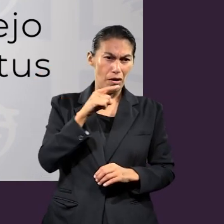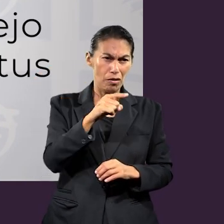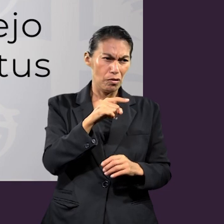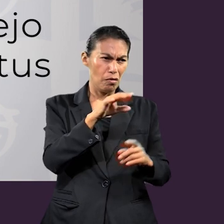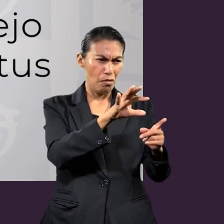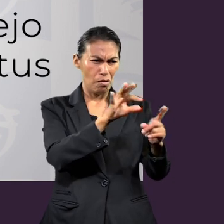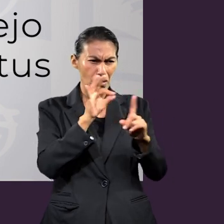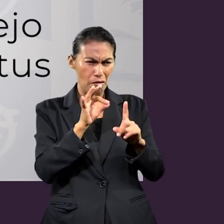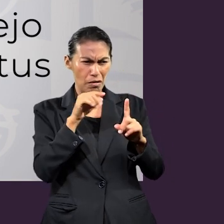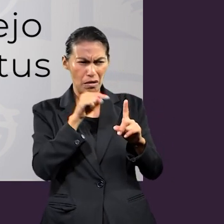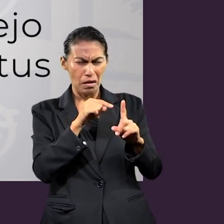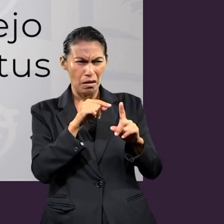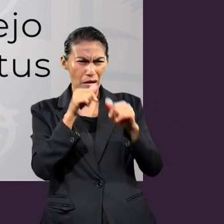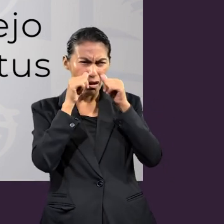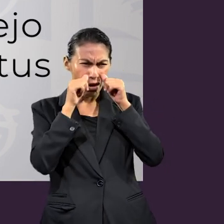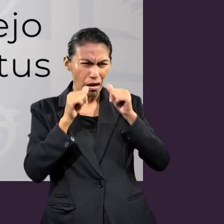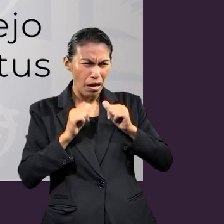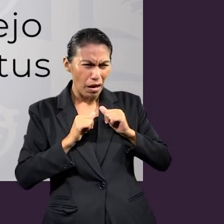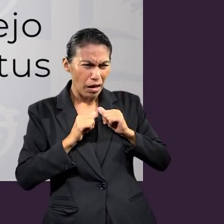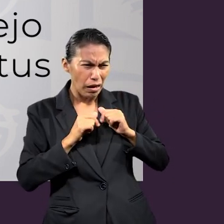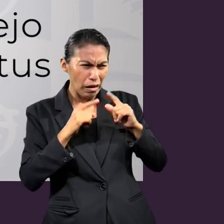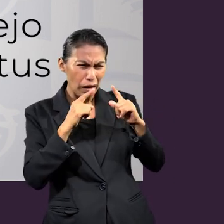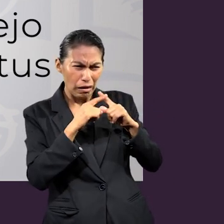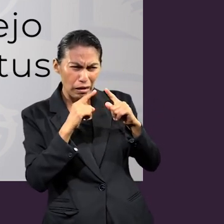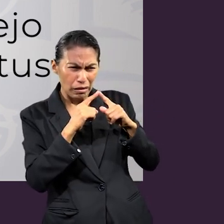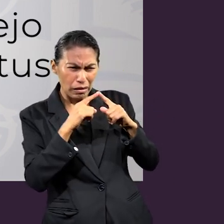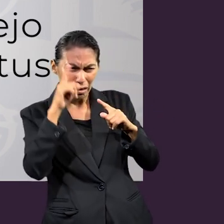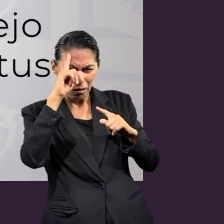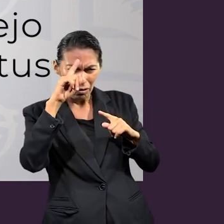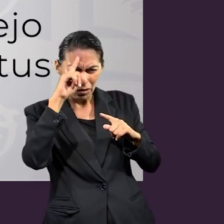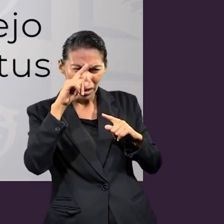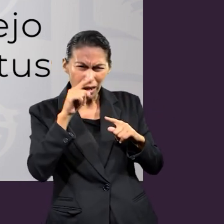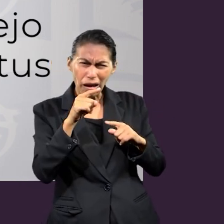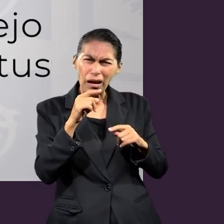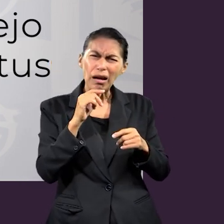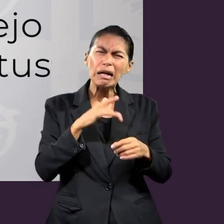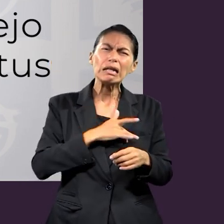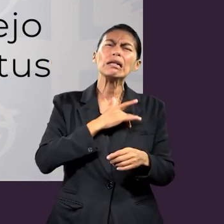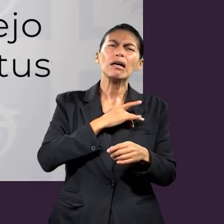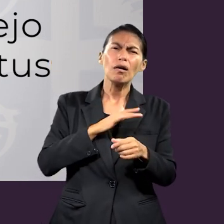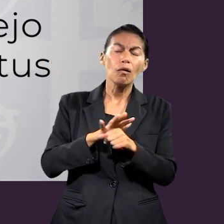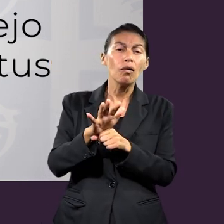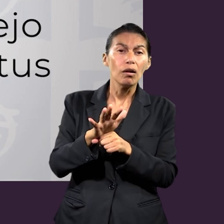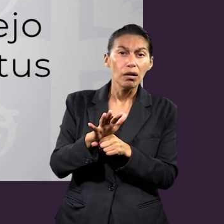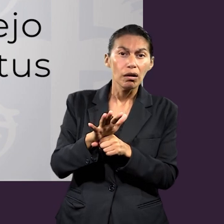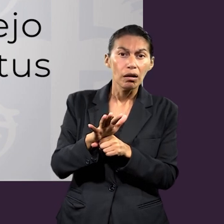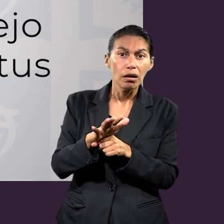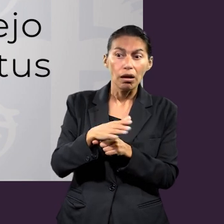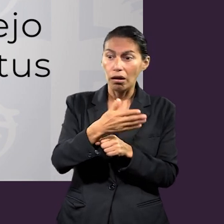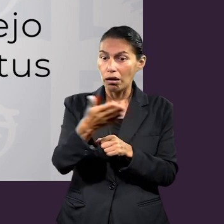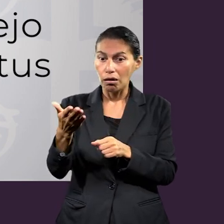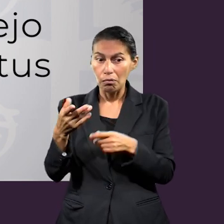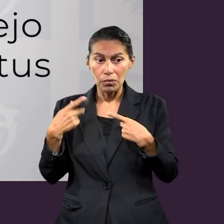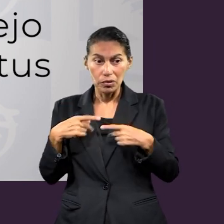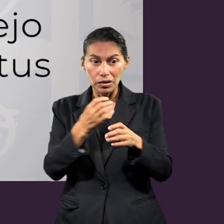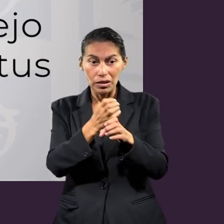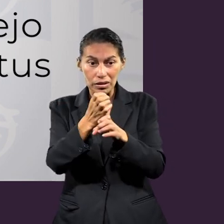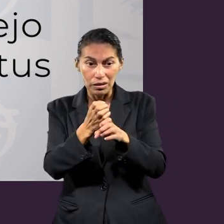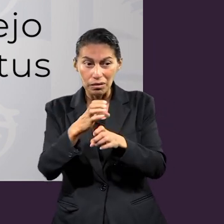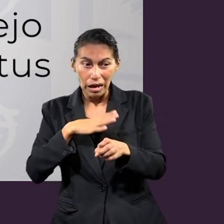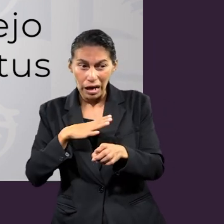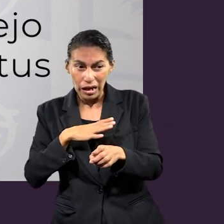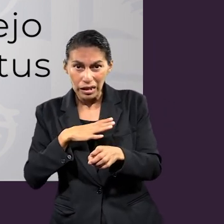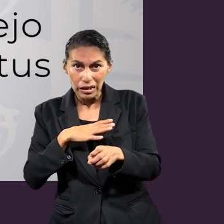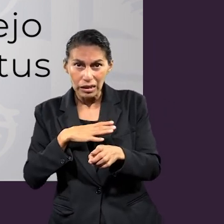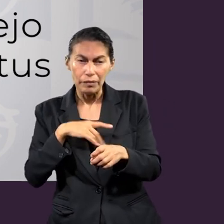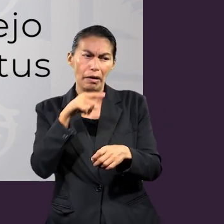escuchando la lectura de Efesios en un hogar, iglesia. ¿Cuál podría ser tu reacción ante este consejo impartido en presencia